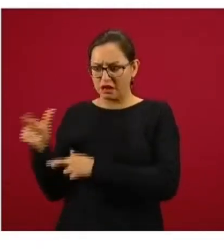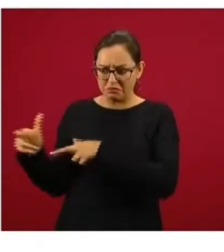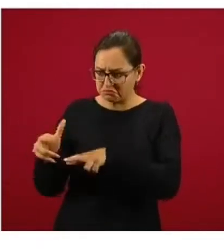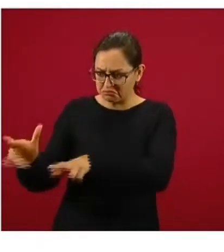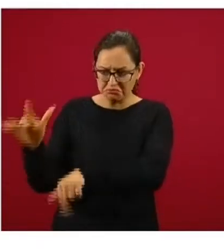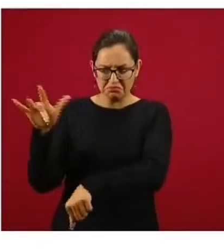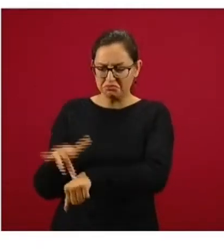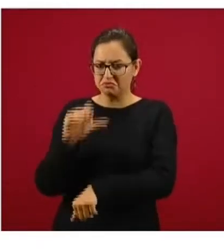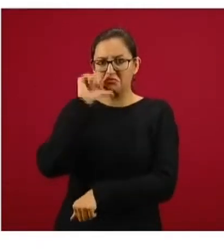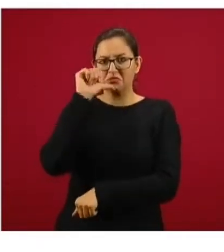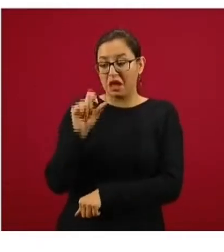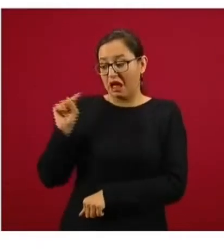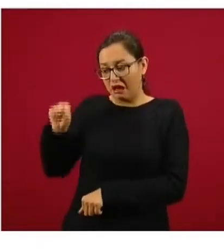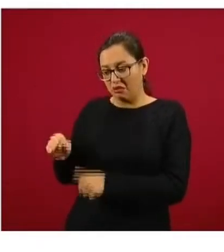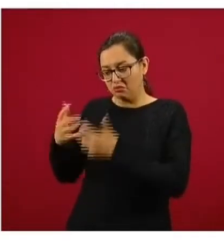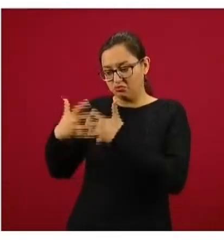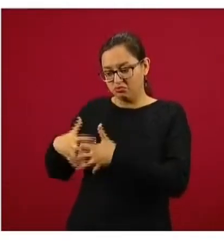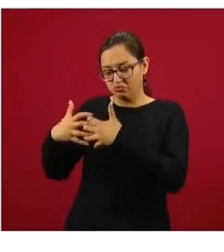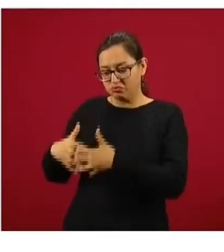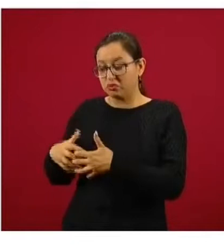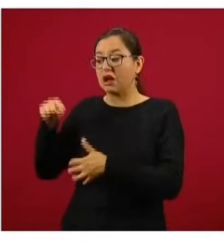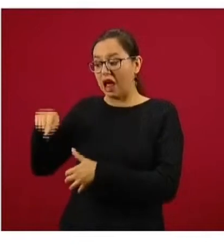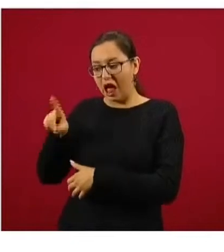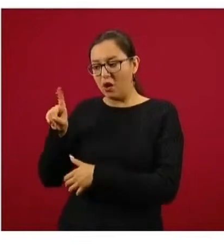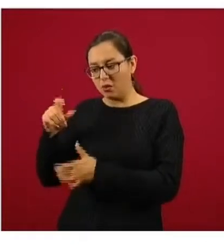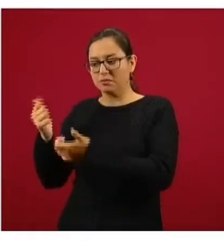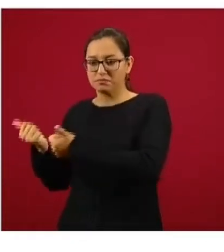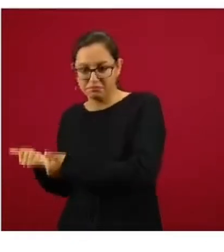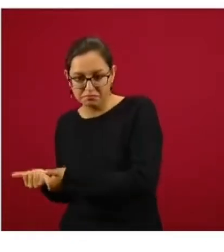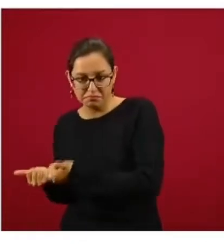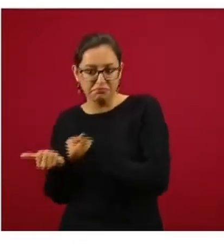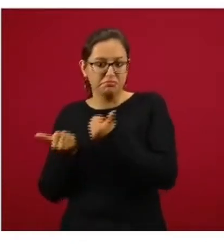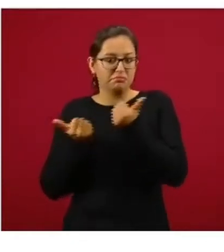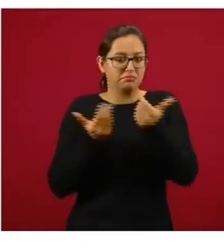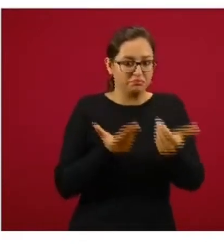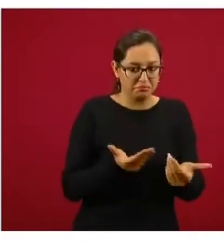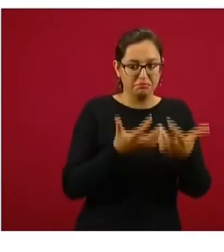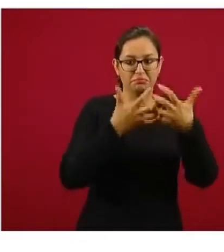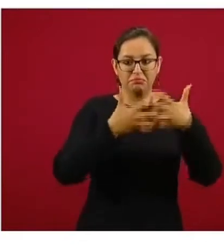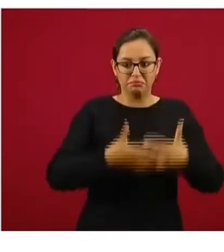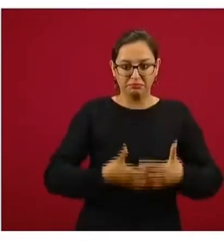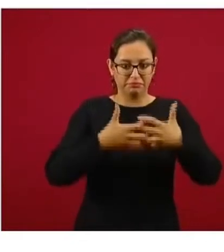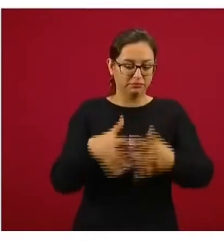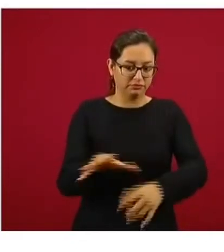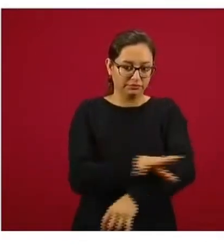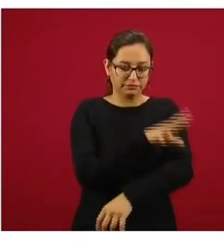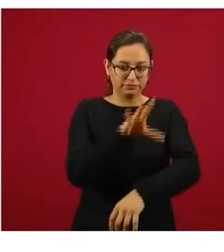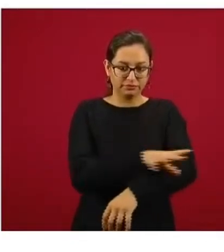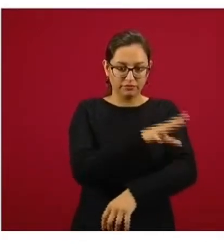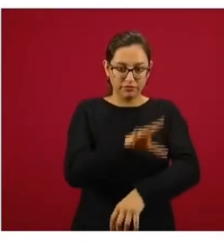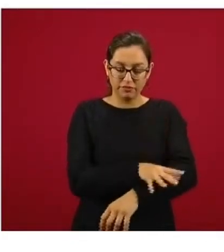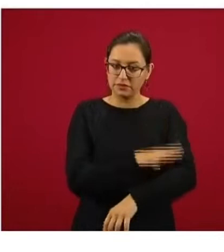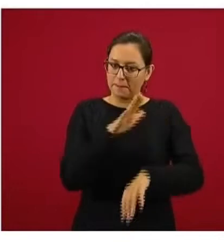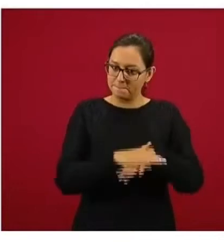río, se extrae de la planta de tratamiento, es lo que dice ahí Petar, se lleva a Huesca. En Huesca se mejora la